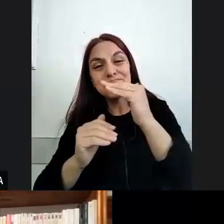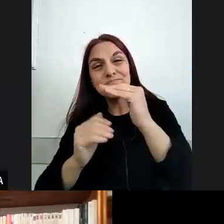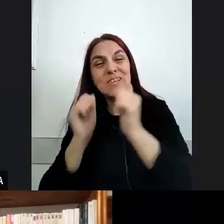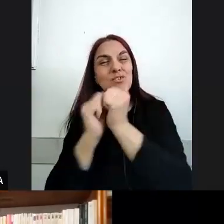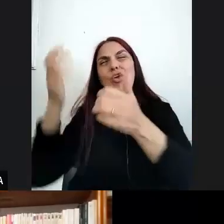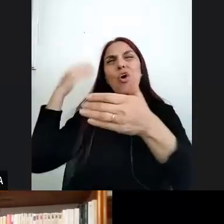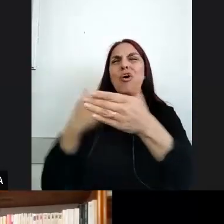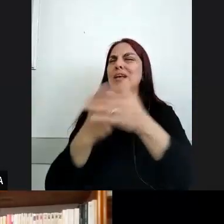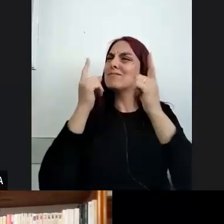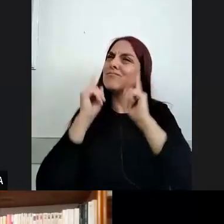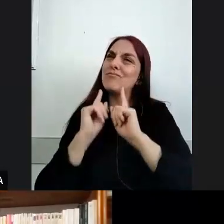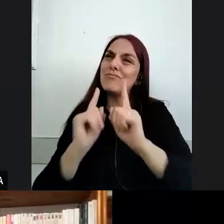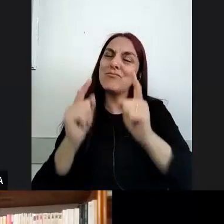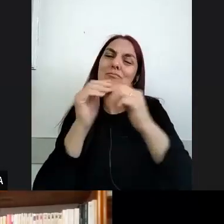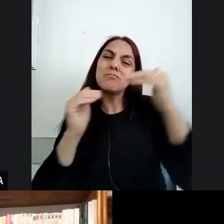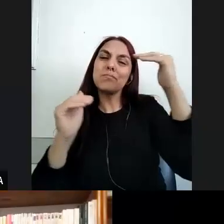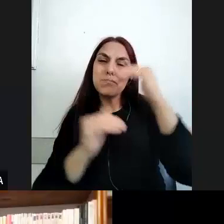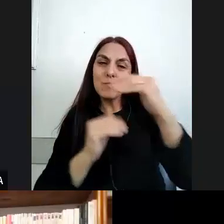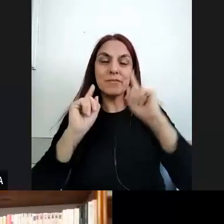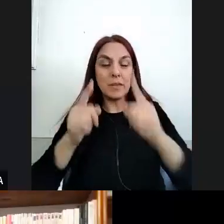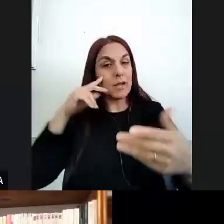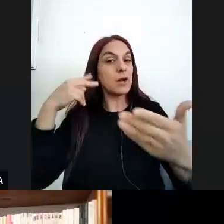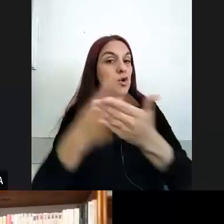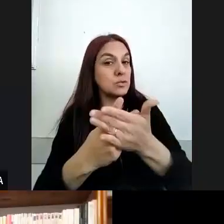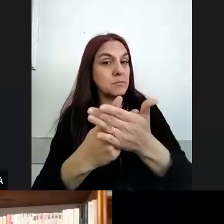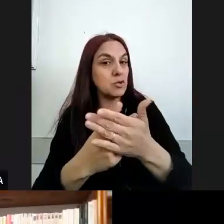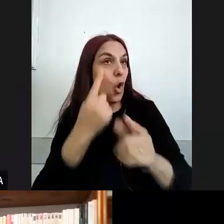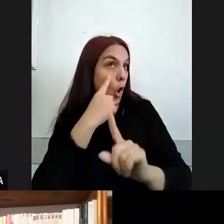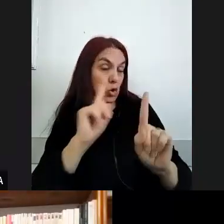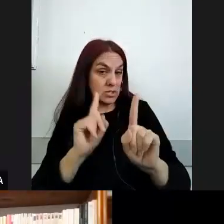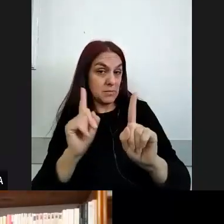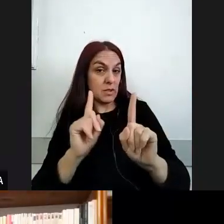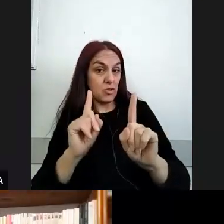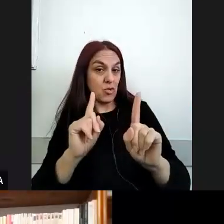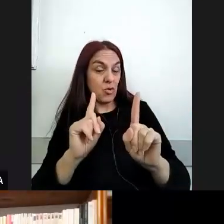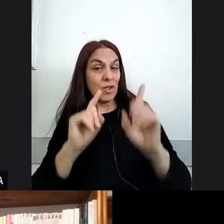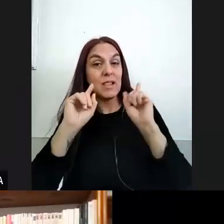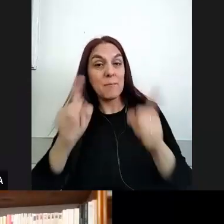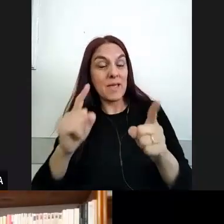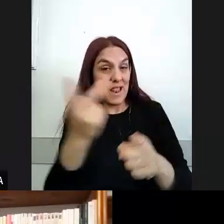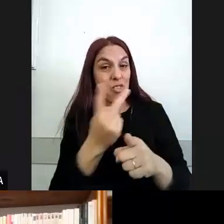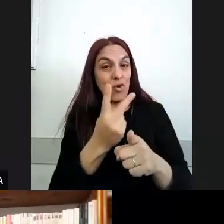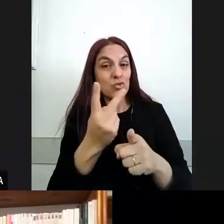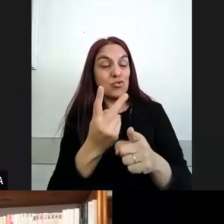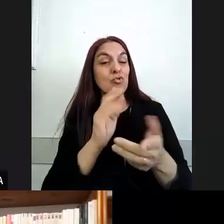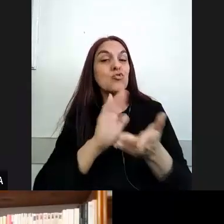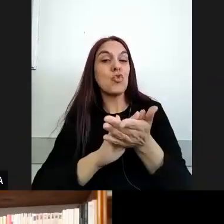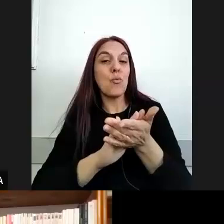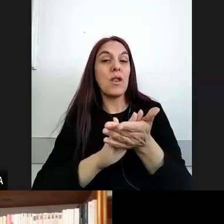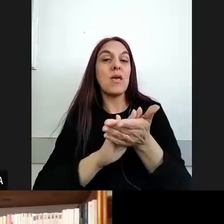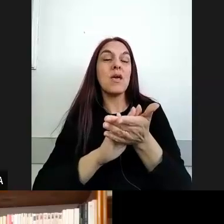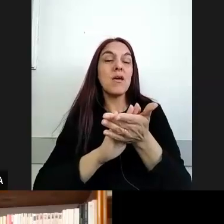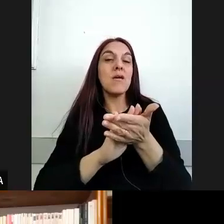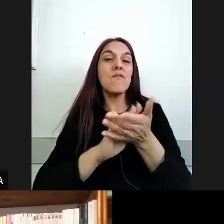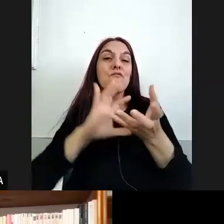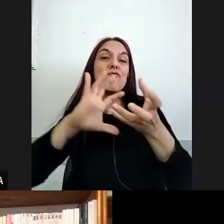también en el reconocimiento o en el desconocimiento también respecto de distintas